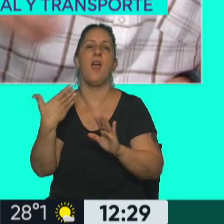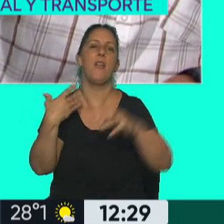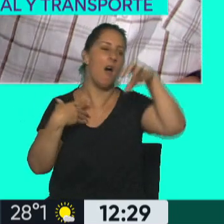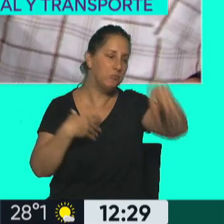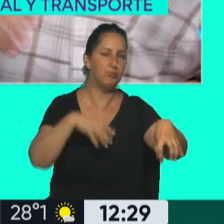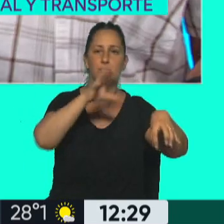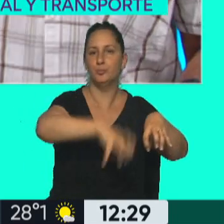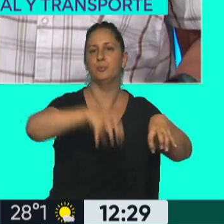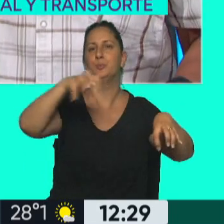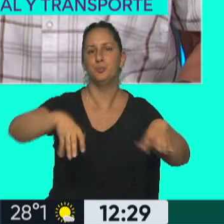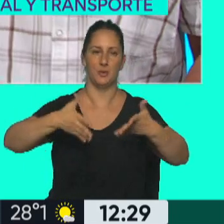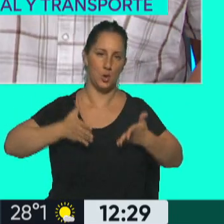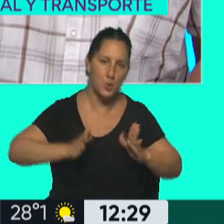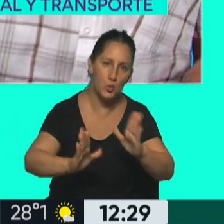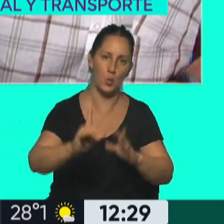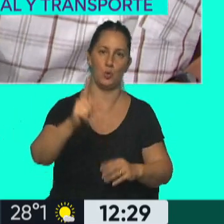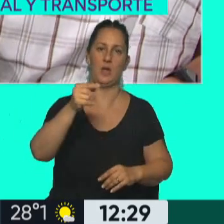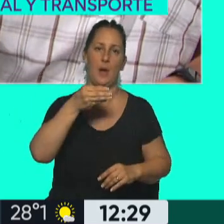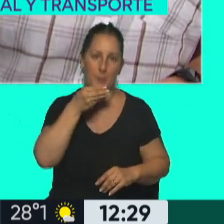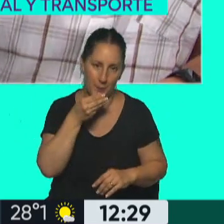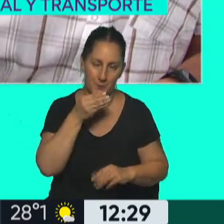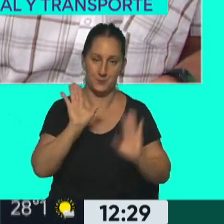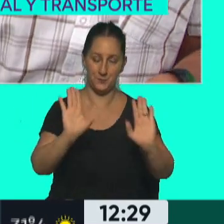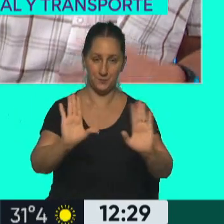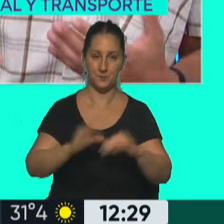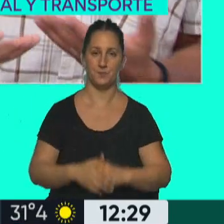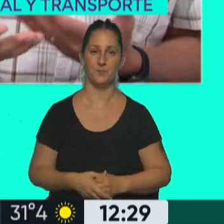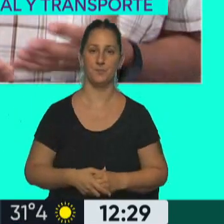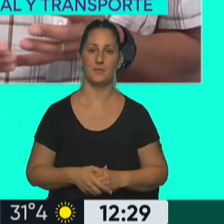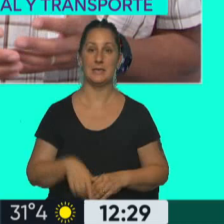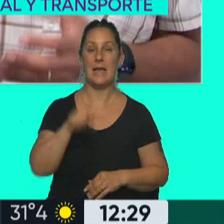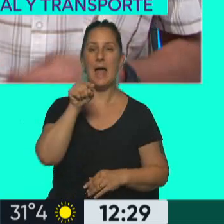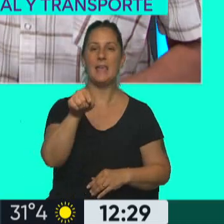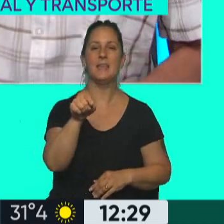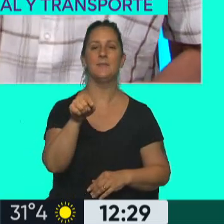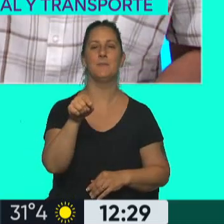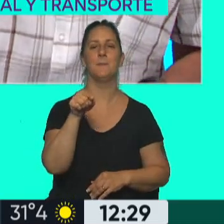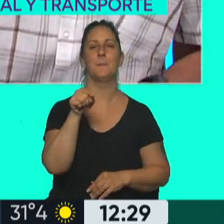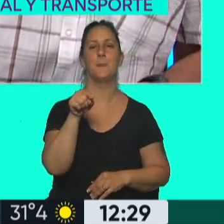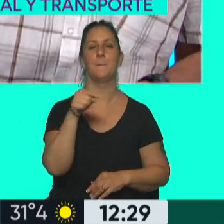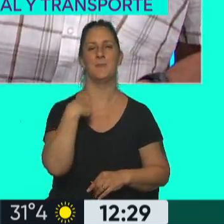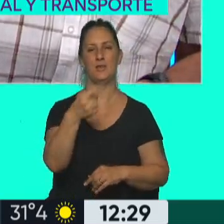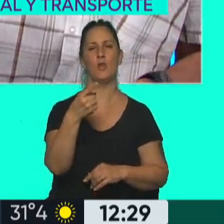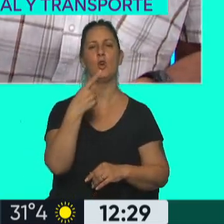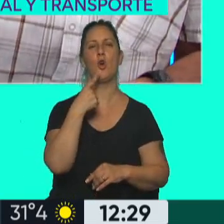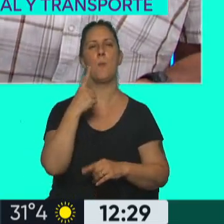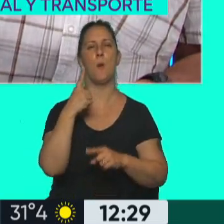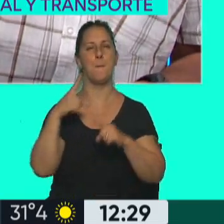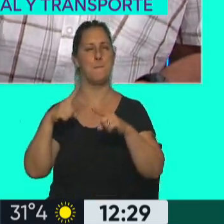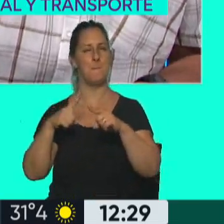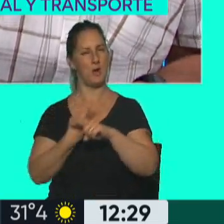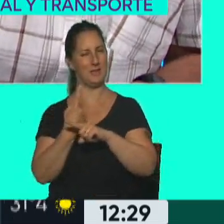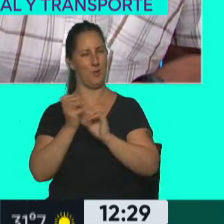eximiendo de esto en una ruta provincial, si te llega a pasar y demás. Entonces, ahí te encontrás, ahí es cuando yo hablo de la mezquindad política.